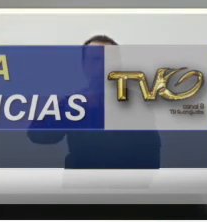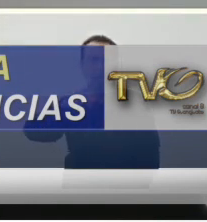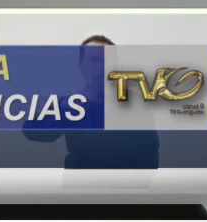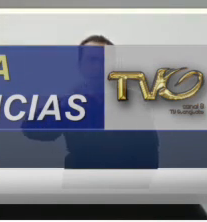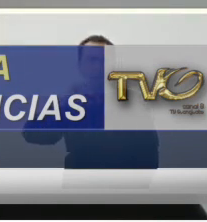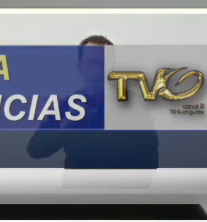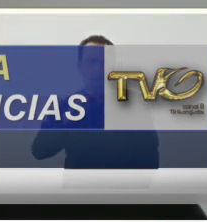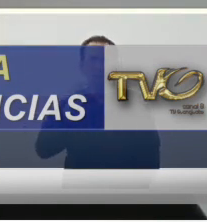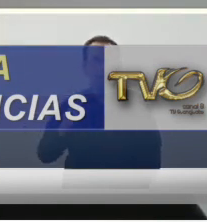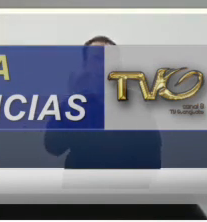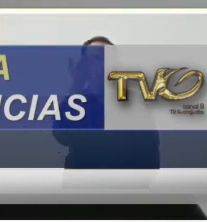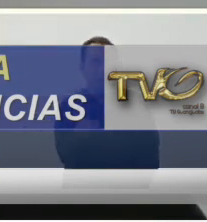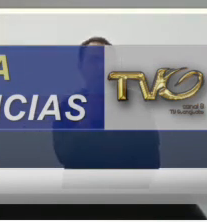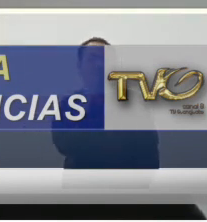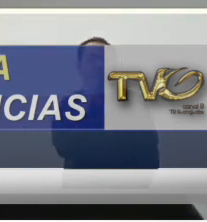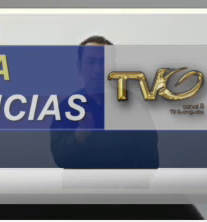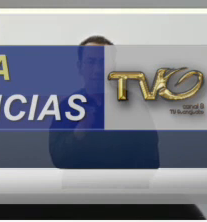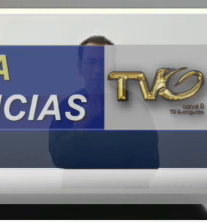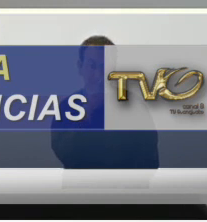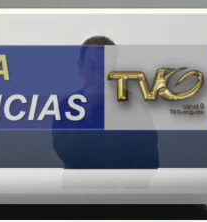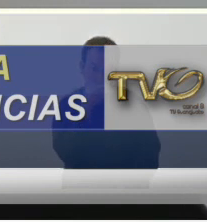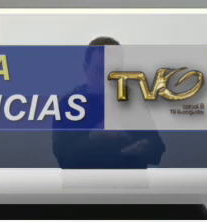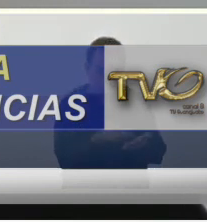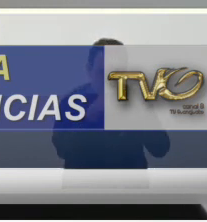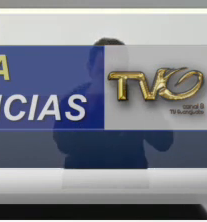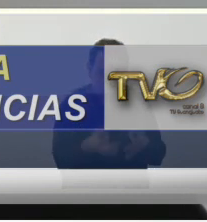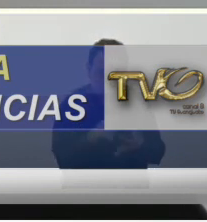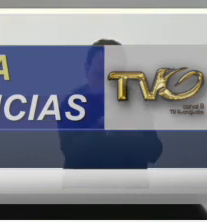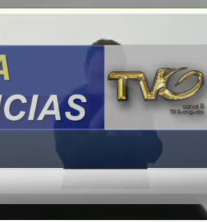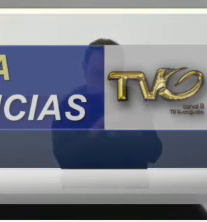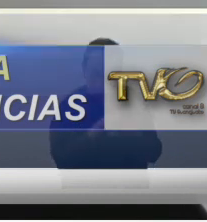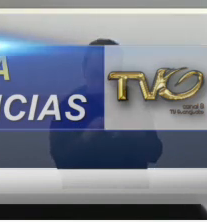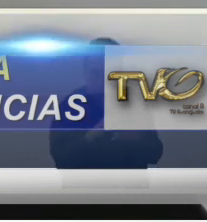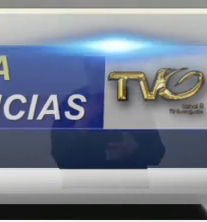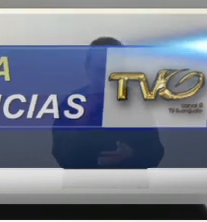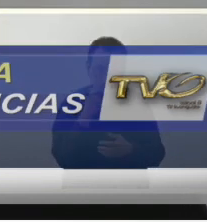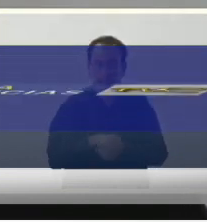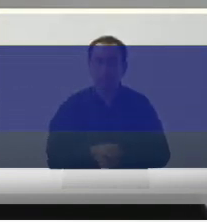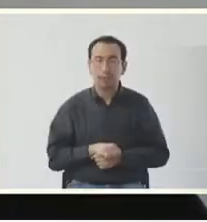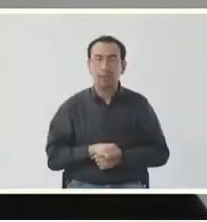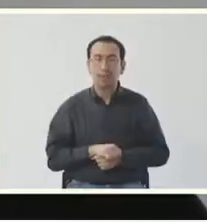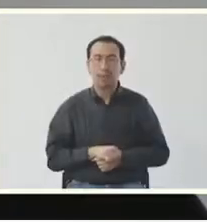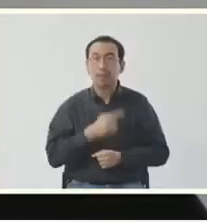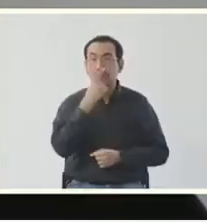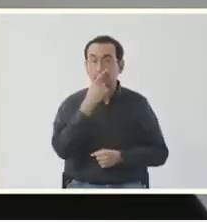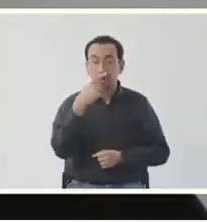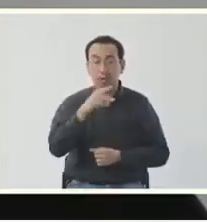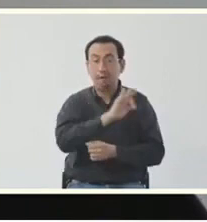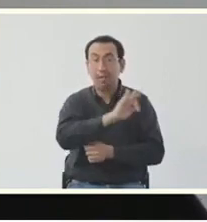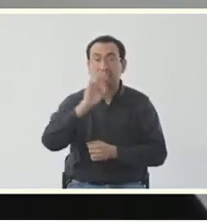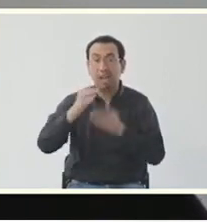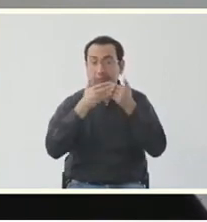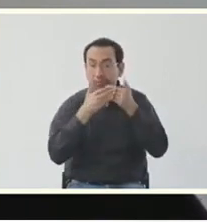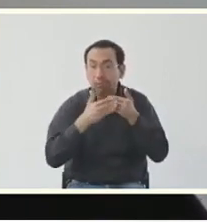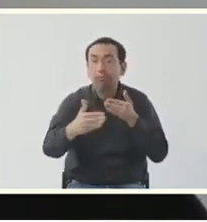mediante el cual solicita lo siguiente. Cito textualmente las peticiones de la ciudadana. Primero, ampliar los tiempos de registro de